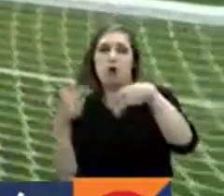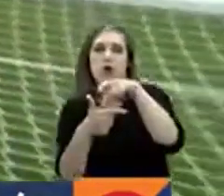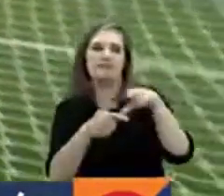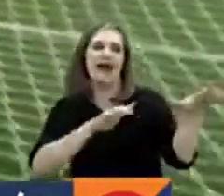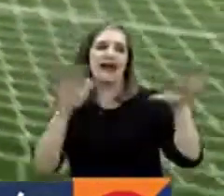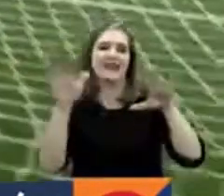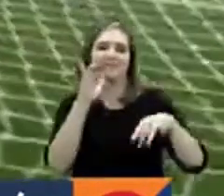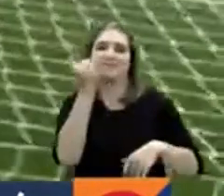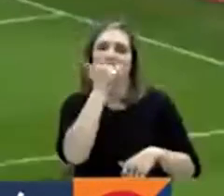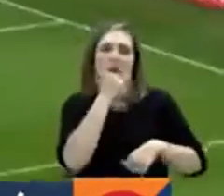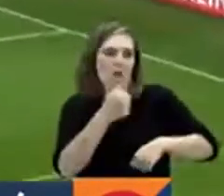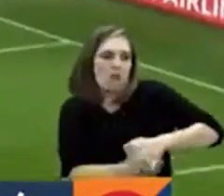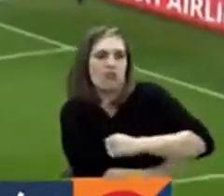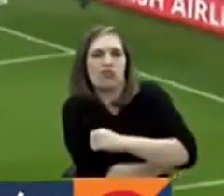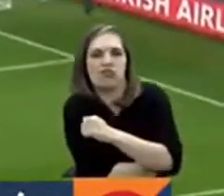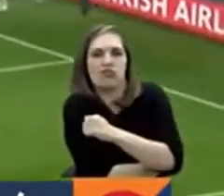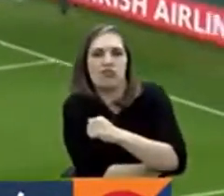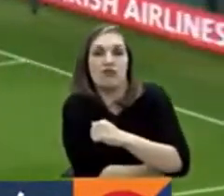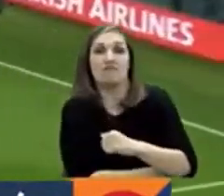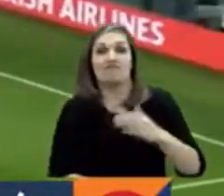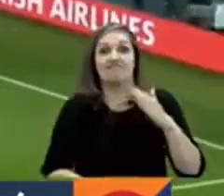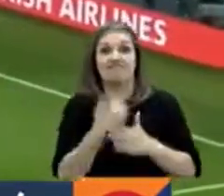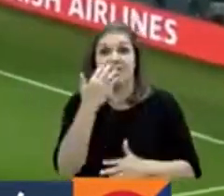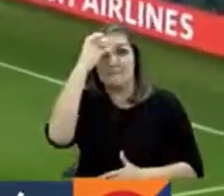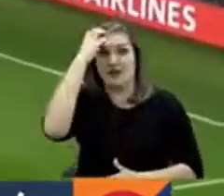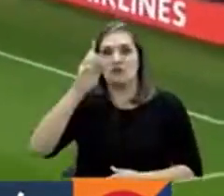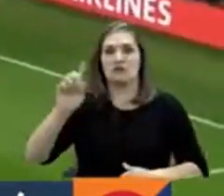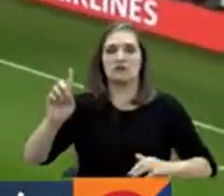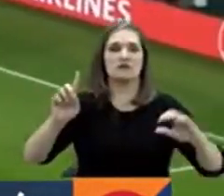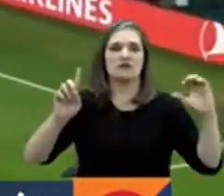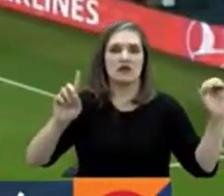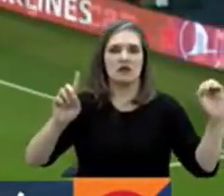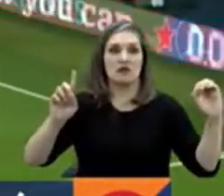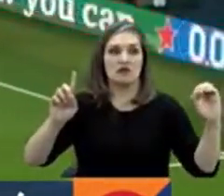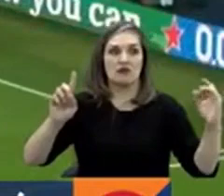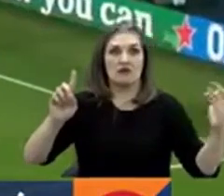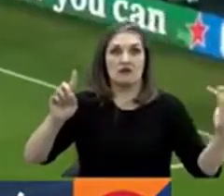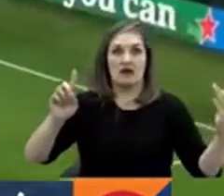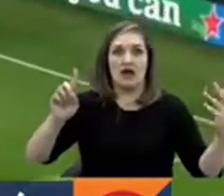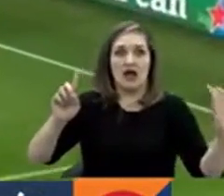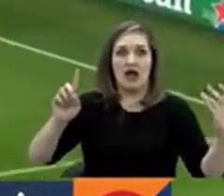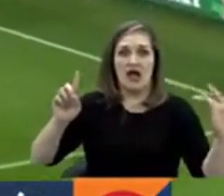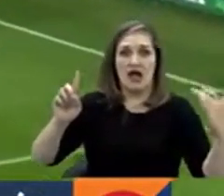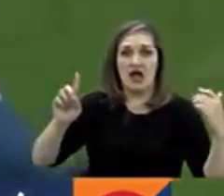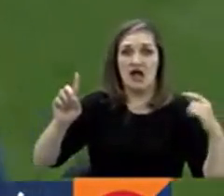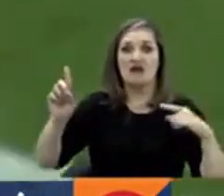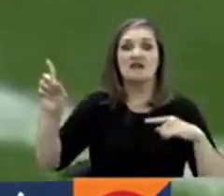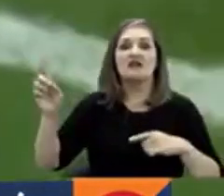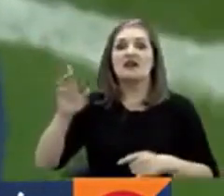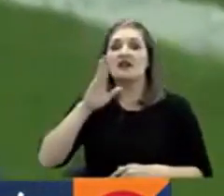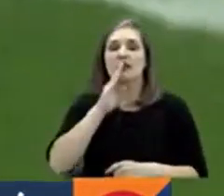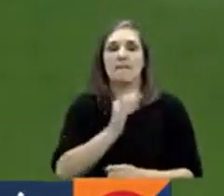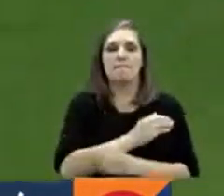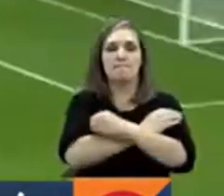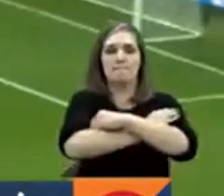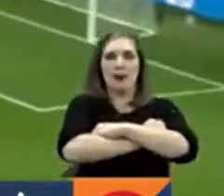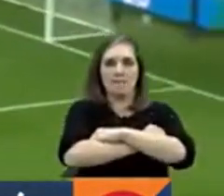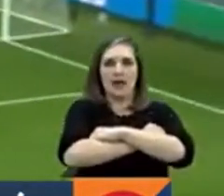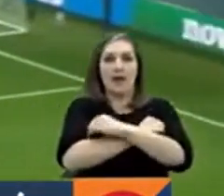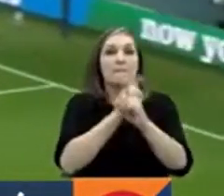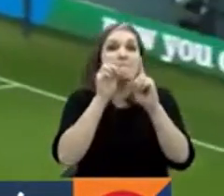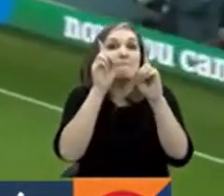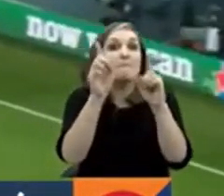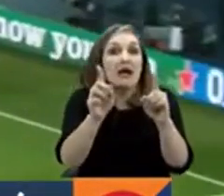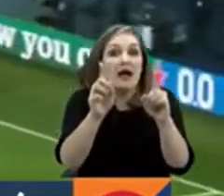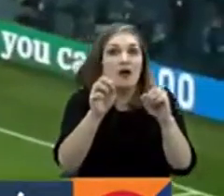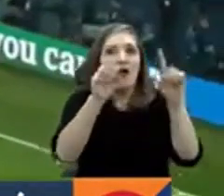Y aunque los bávaros tomaron la delantera, no la pasaron nada bien en los minutos finales. Todo gracias a Kylian Mbappé. Sin embargo, el VAR salvó